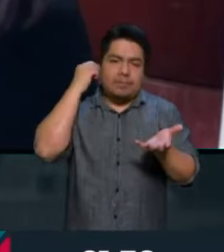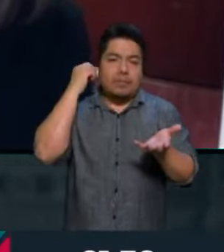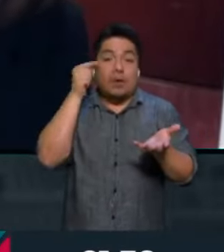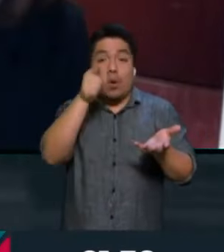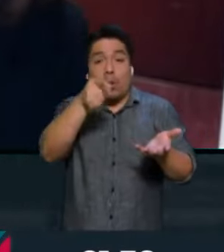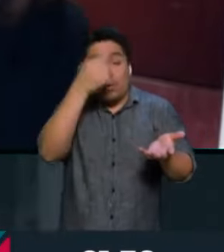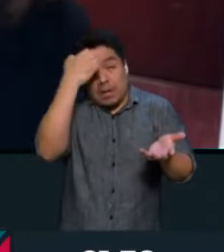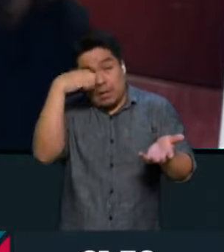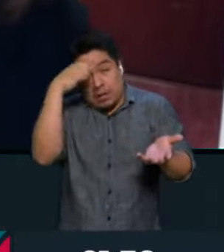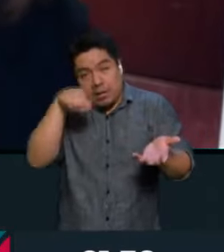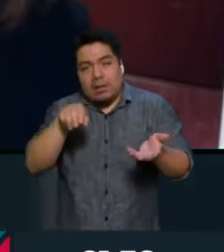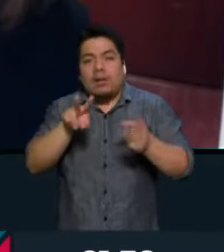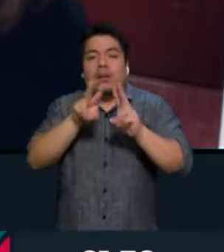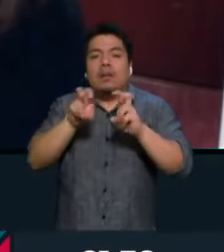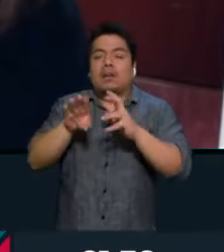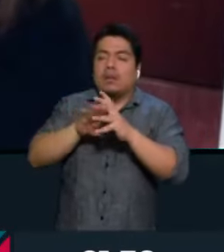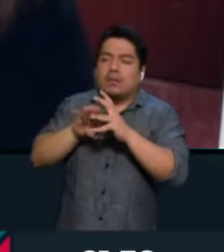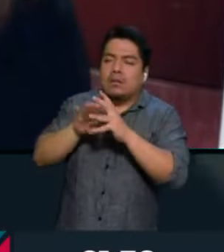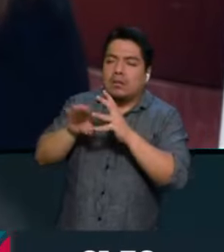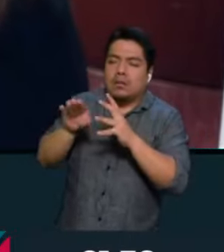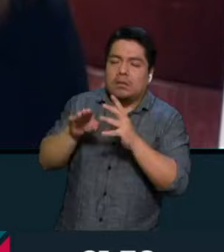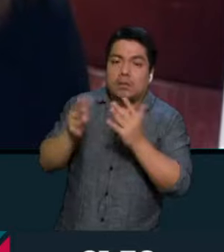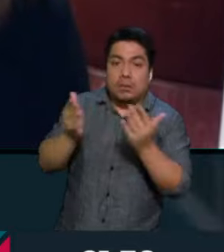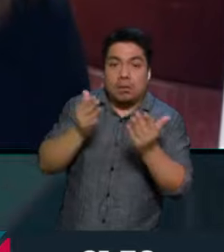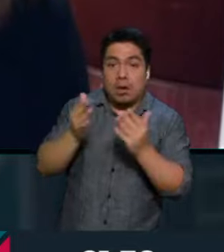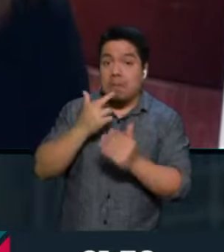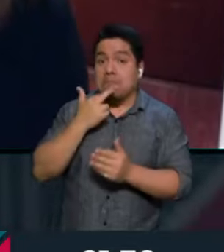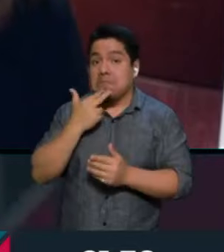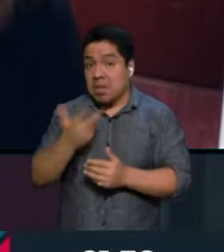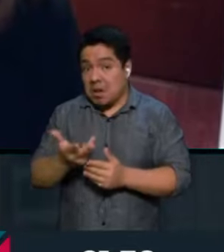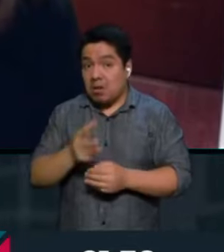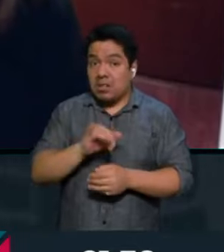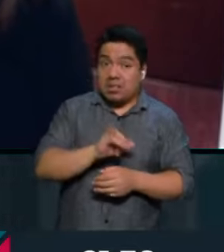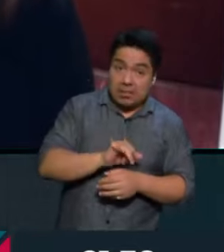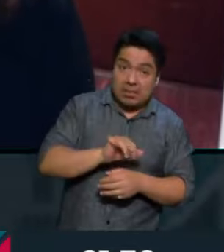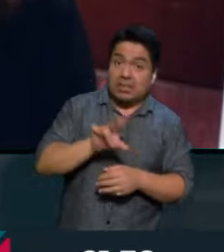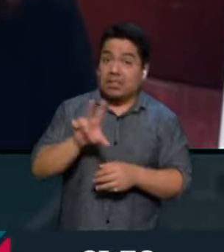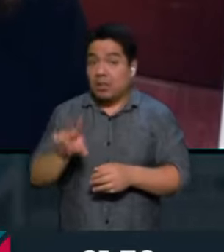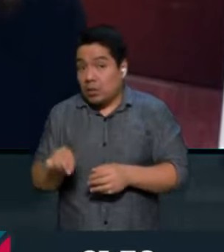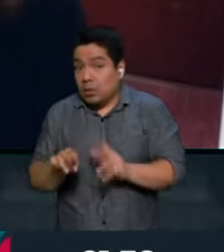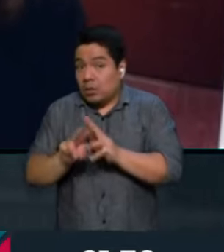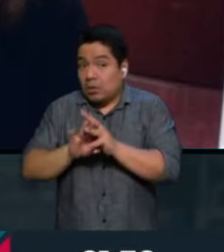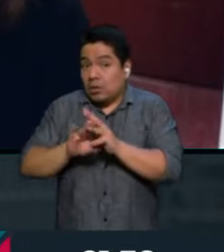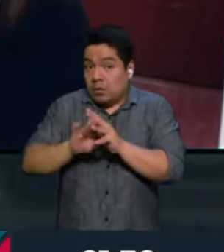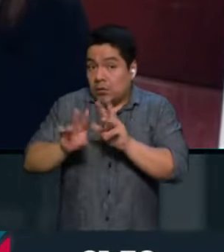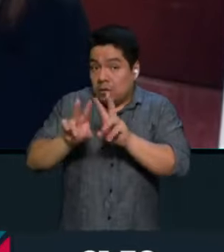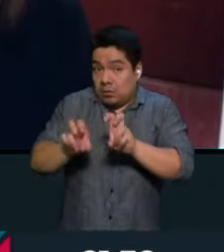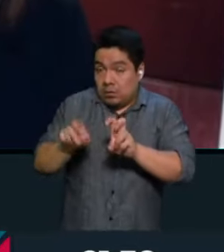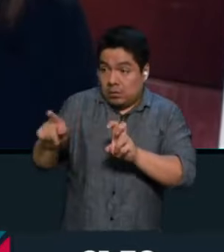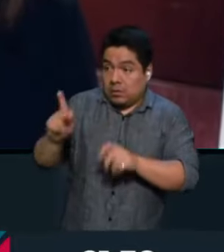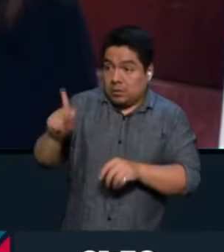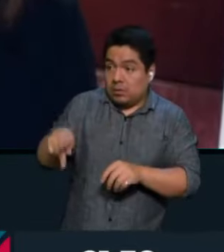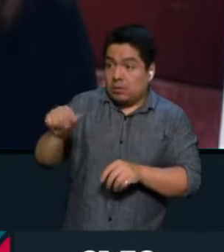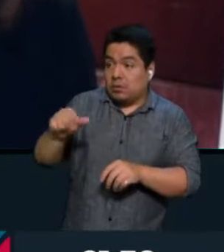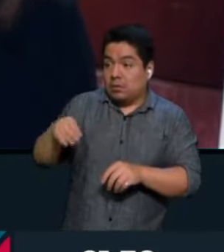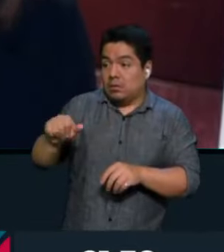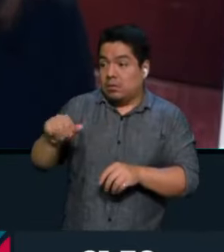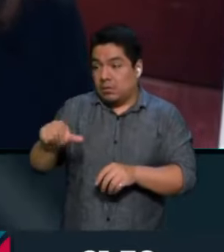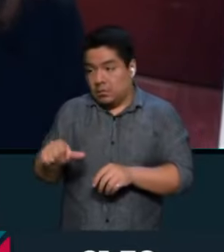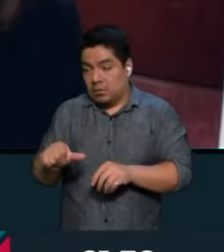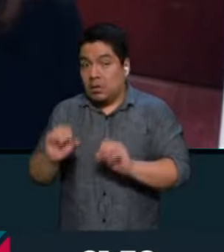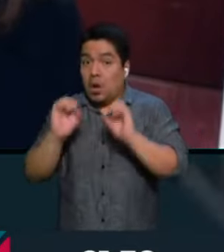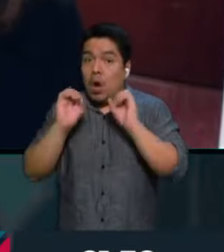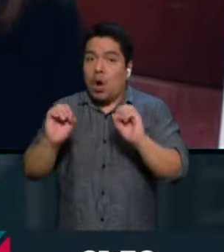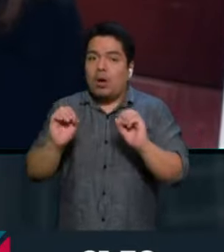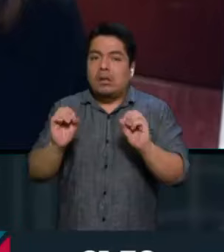como experta en temas de migración ve un mejor panorama, el que se podría vislumbrar si eventualmente llegara Kamala Harris o cree que